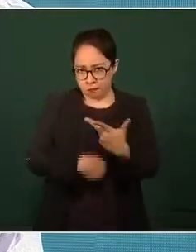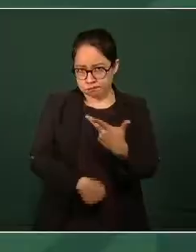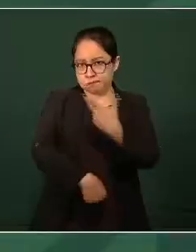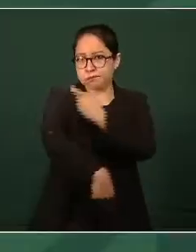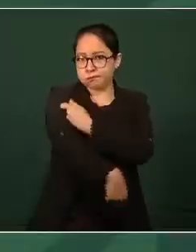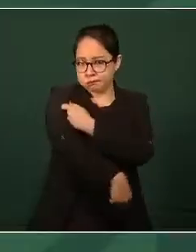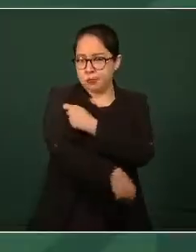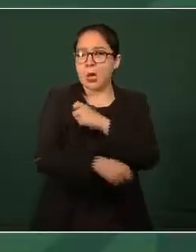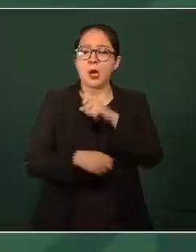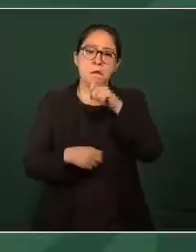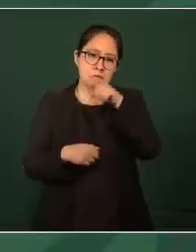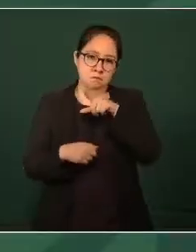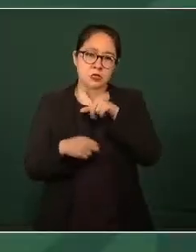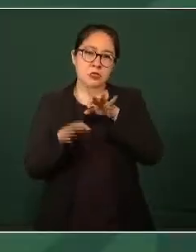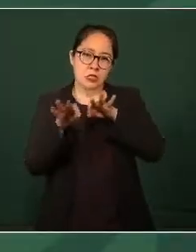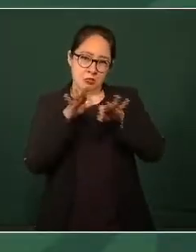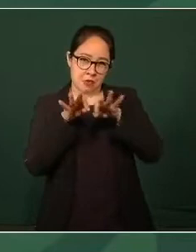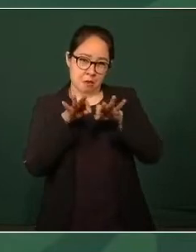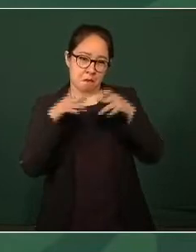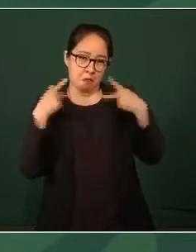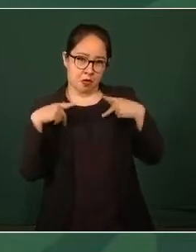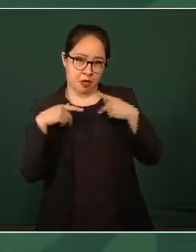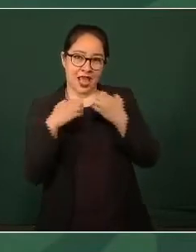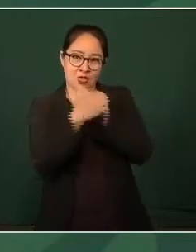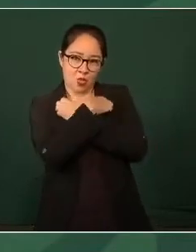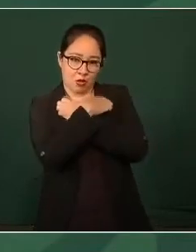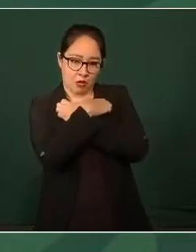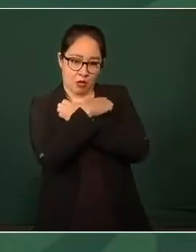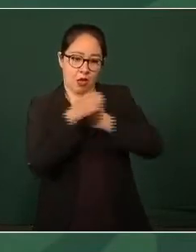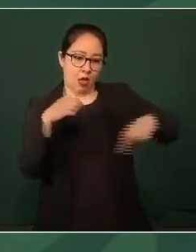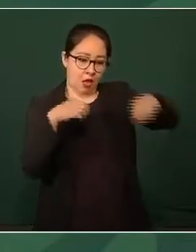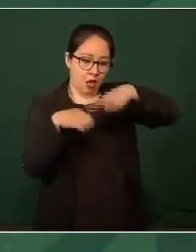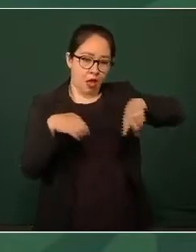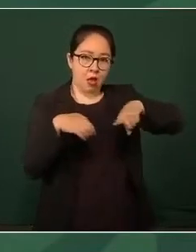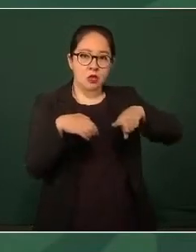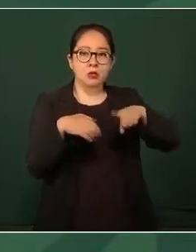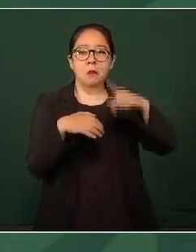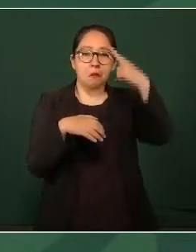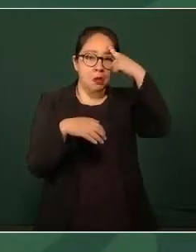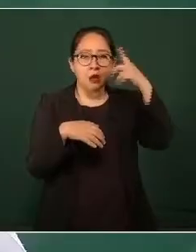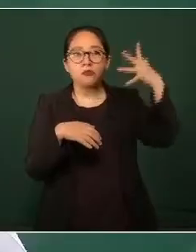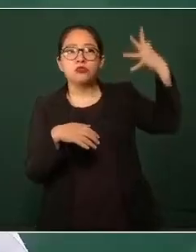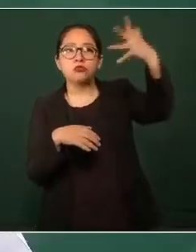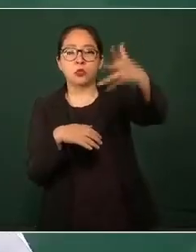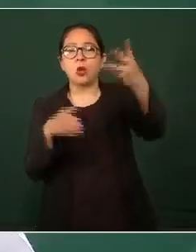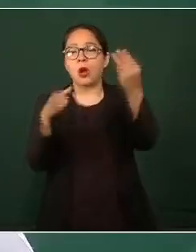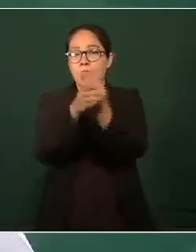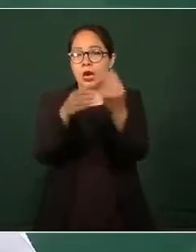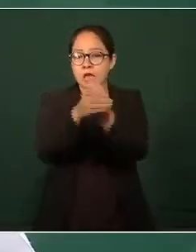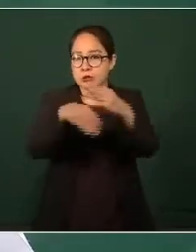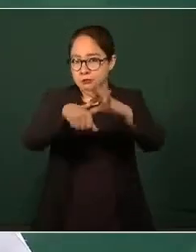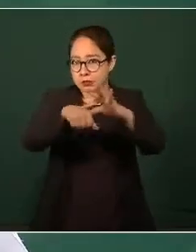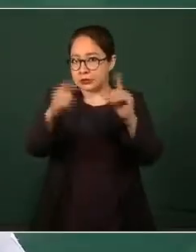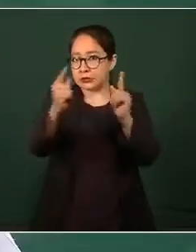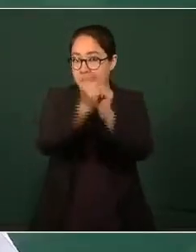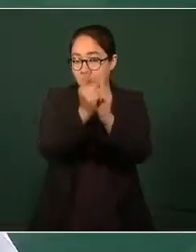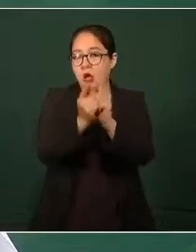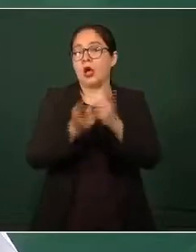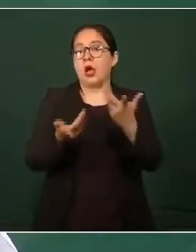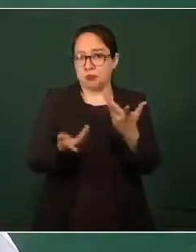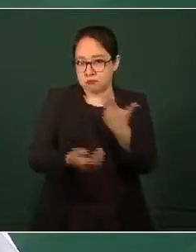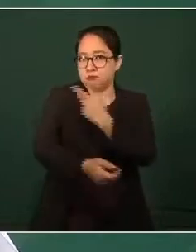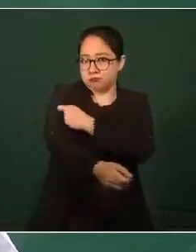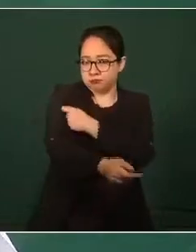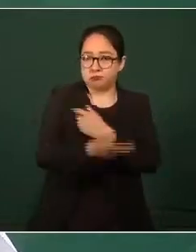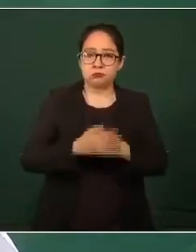para el regreso a clases presenciales uno de los estados que está